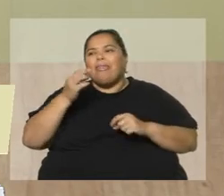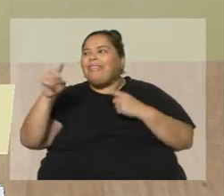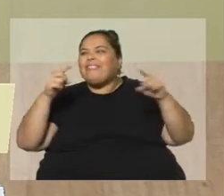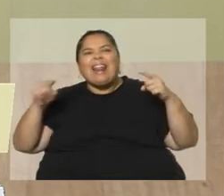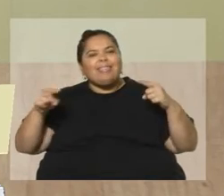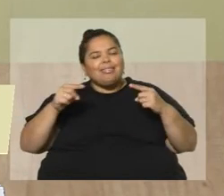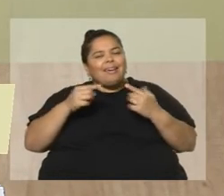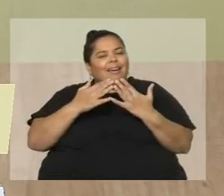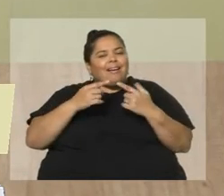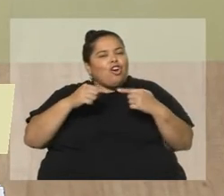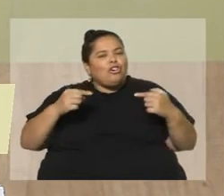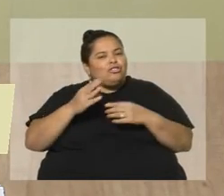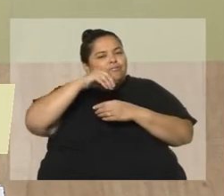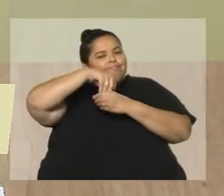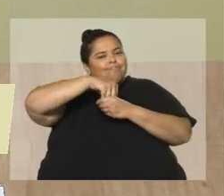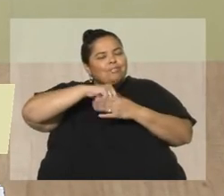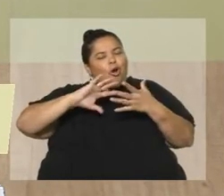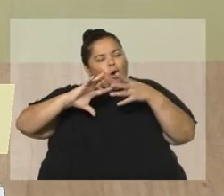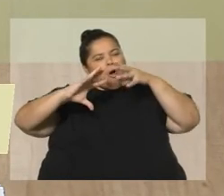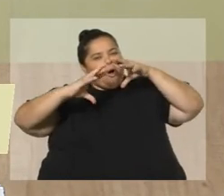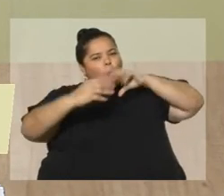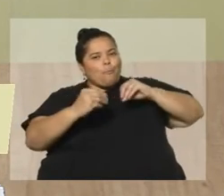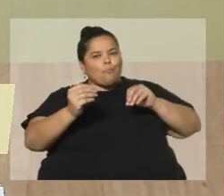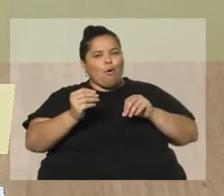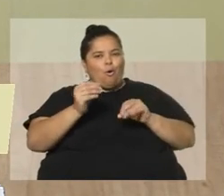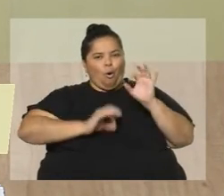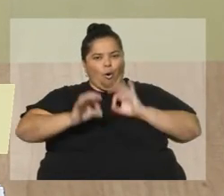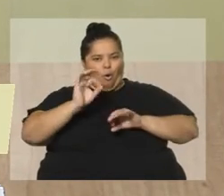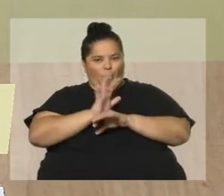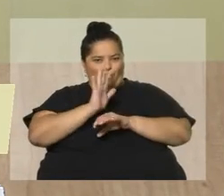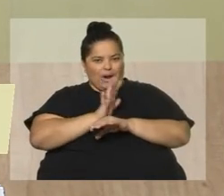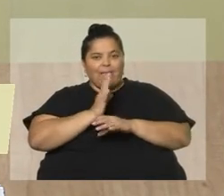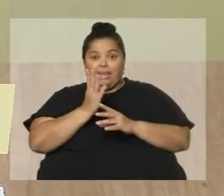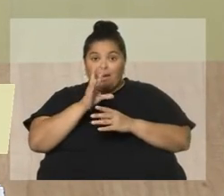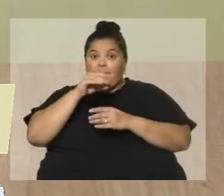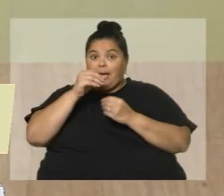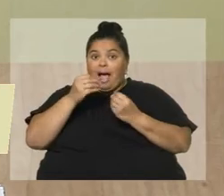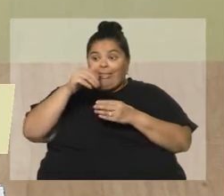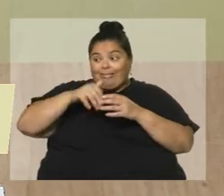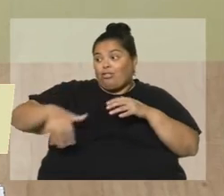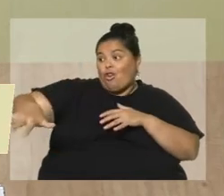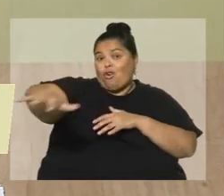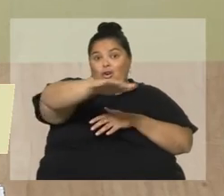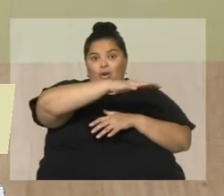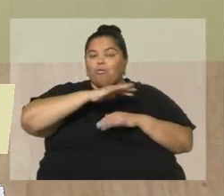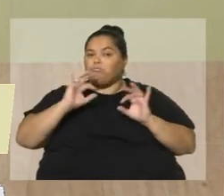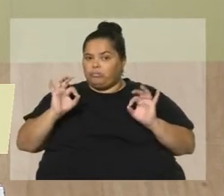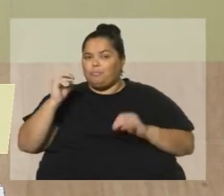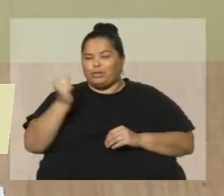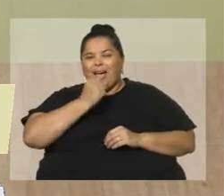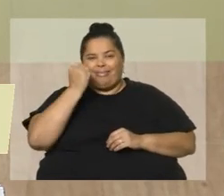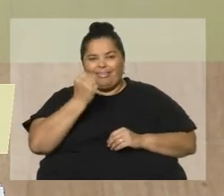es parte también de cómo se fue construyendo la obra. Tiene mucho que ver el espacio en esto. Y esto que te decía de la